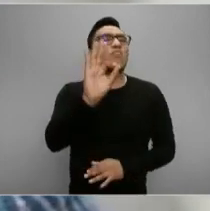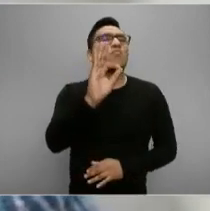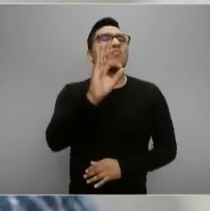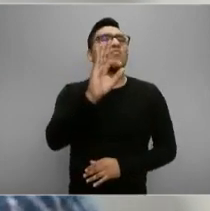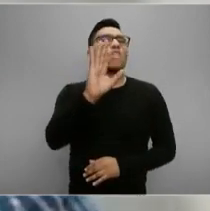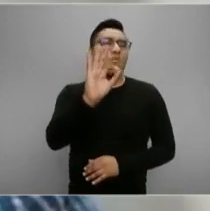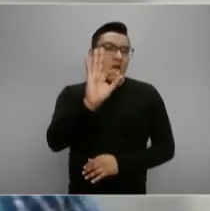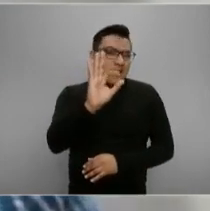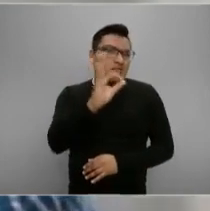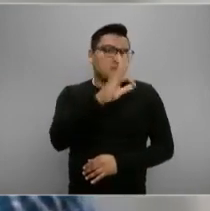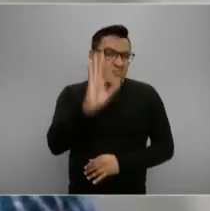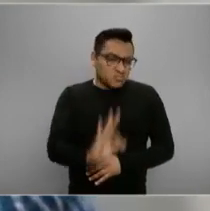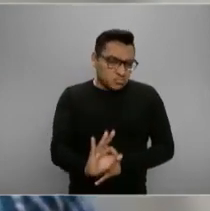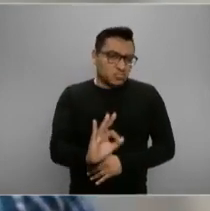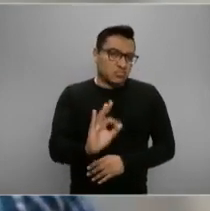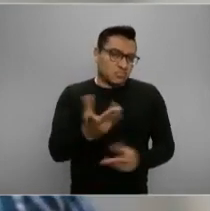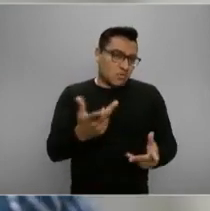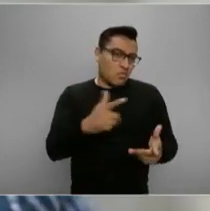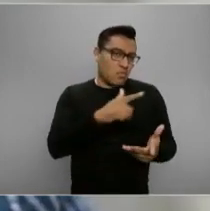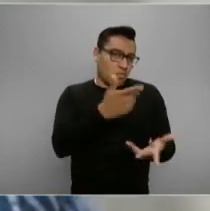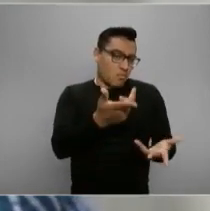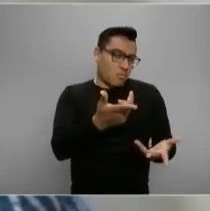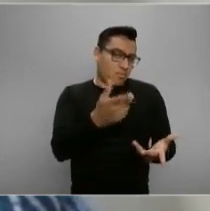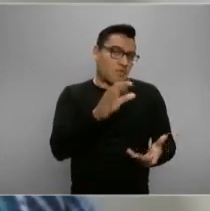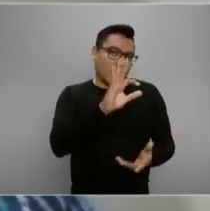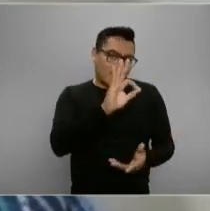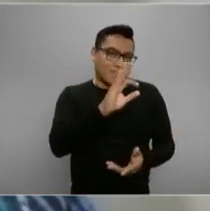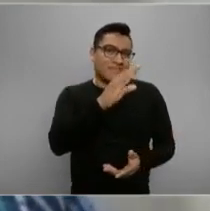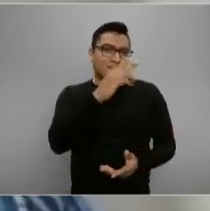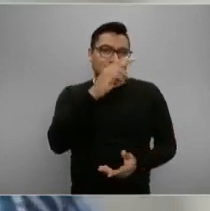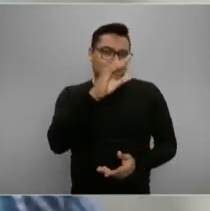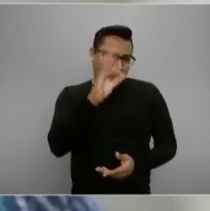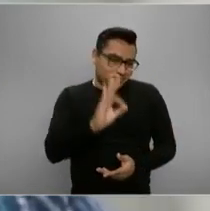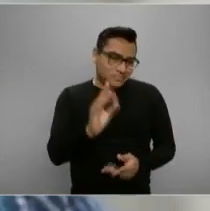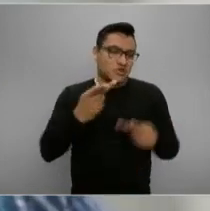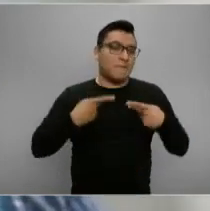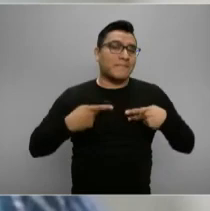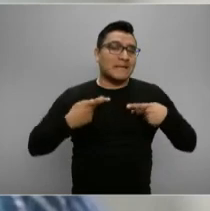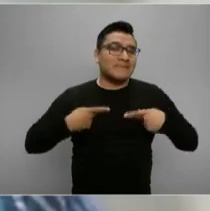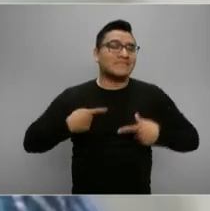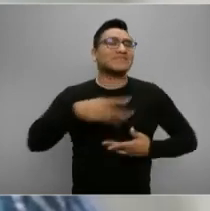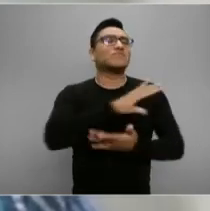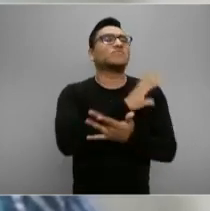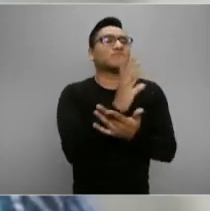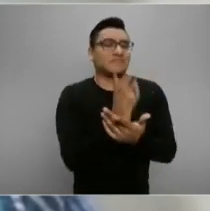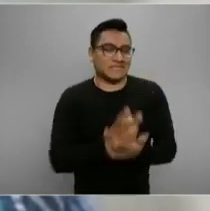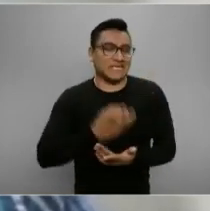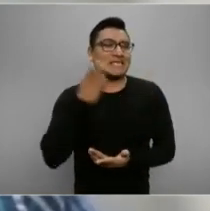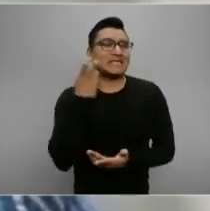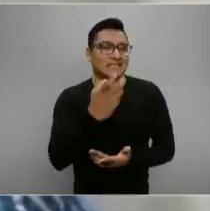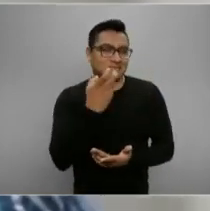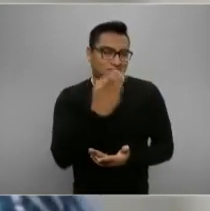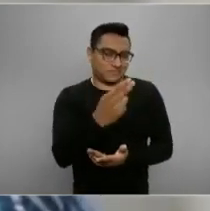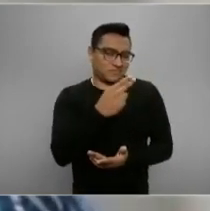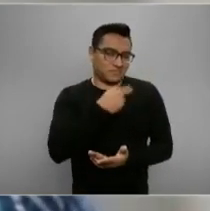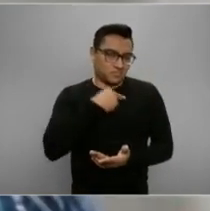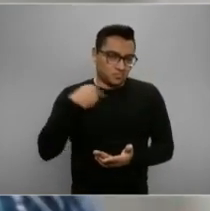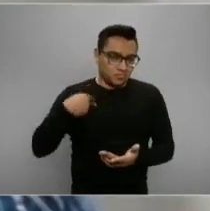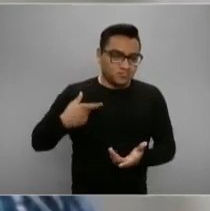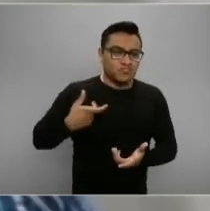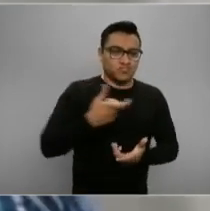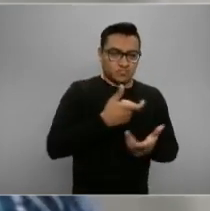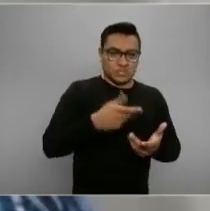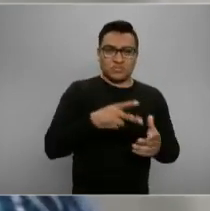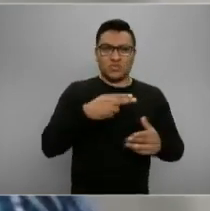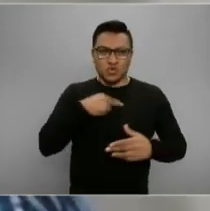corresponde a una obra pública es mano de obra, o sea, es la nómina. Nosotros estamos recalculando los programas,